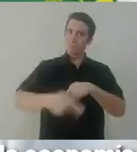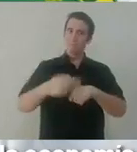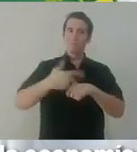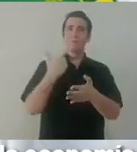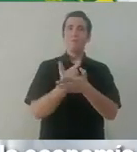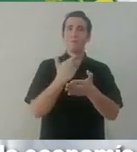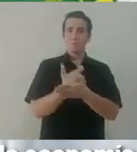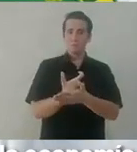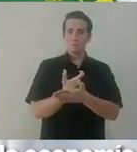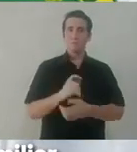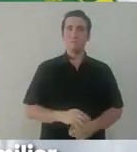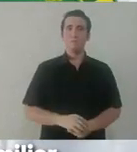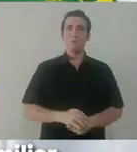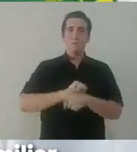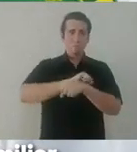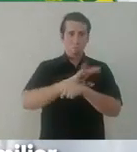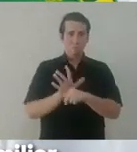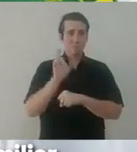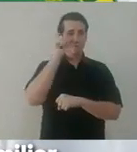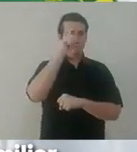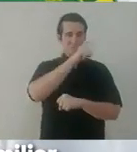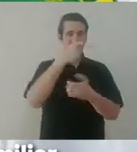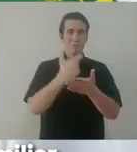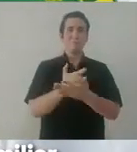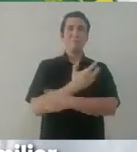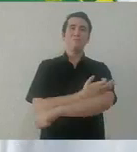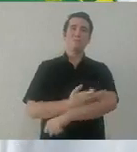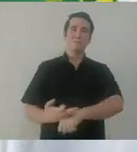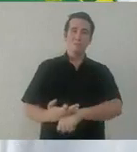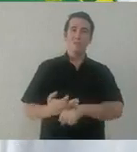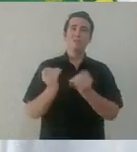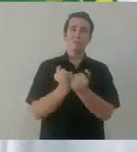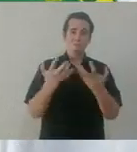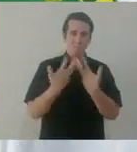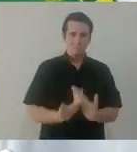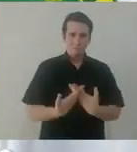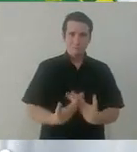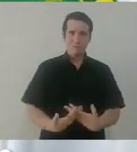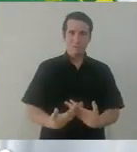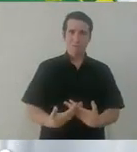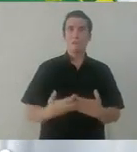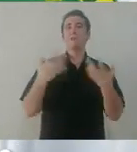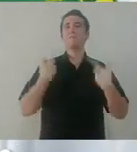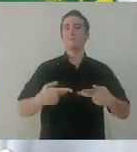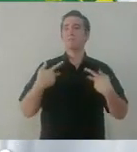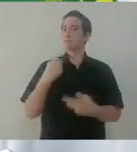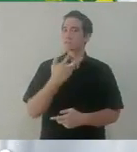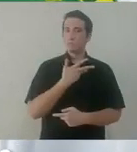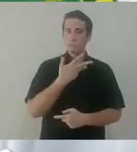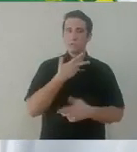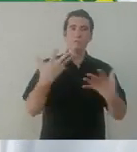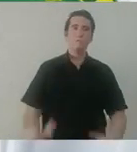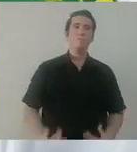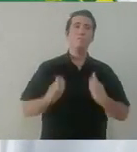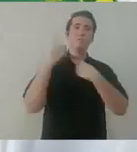muy peligroso para la economía. El coronavirus le ha pegado a la economía familiar, le ha pegado a las empresas y, por supuesto, a la gente que